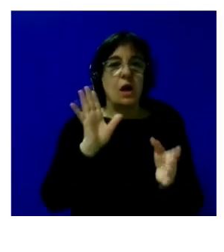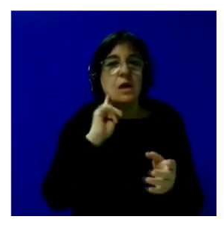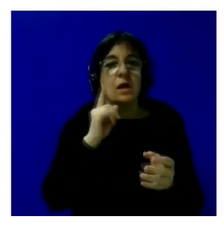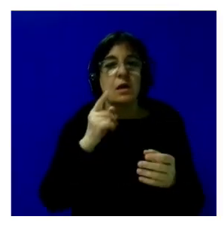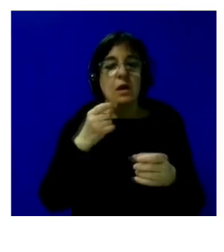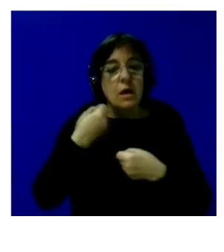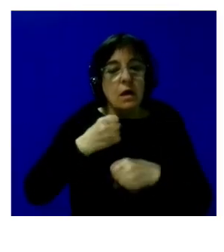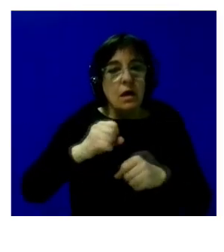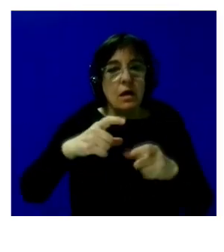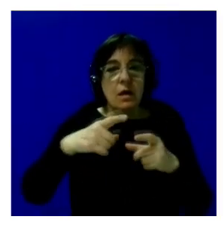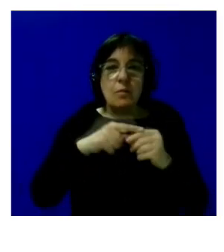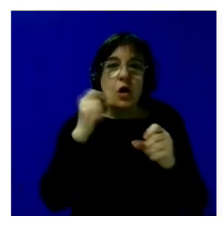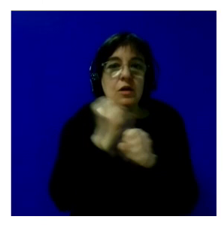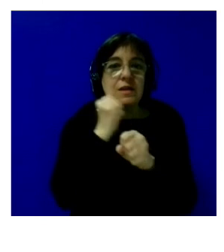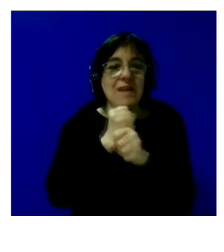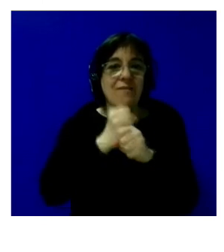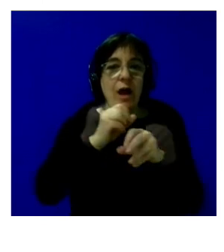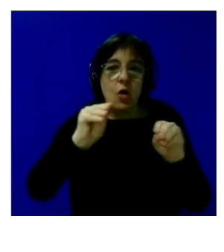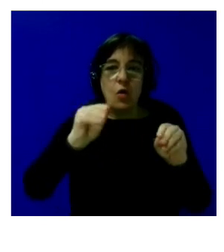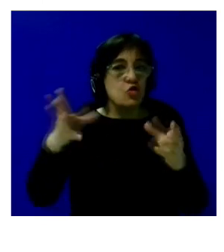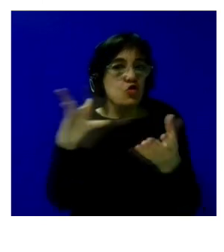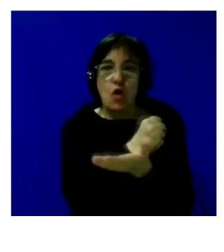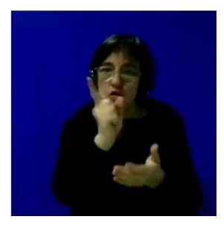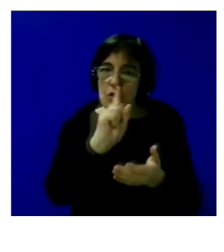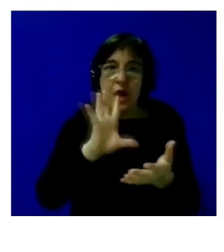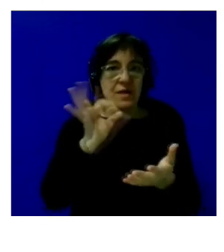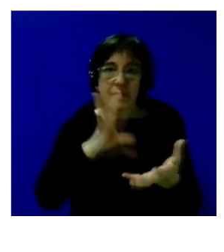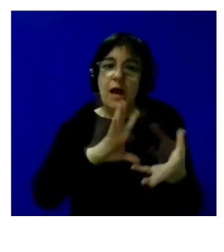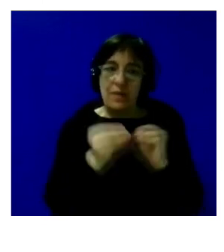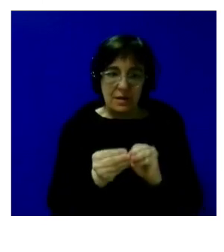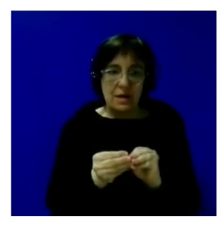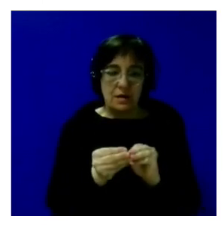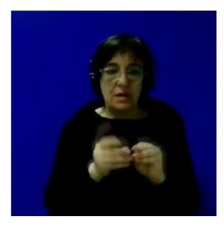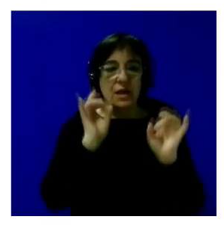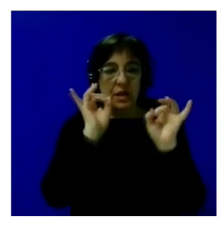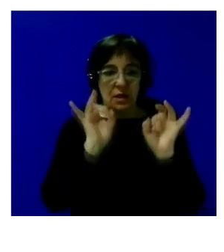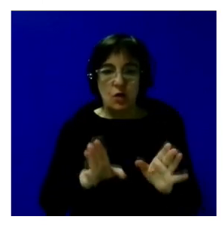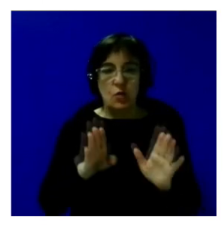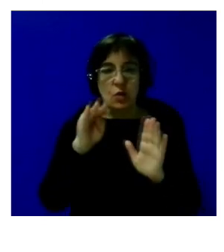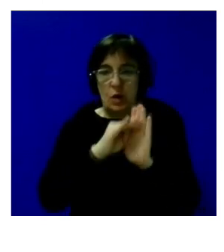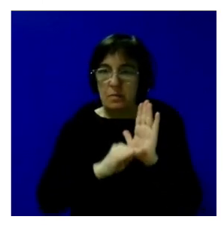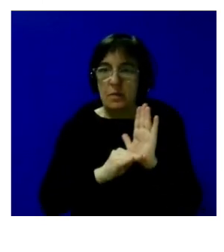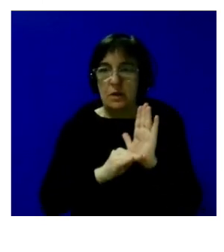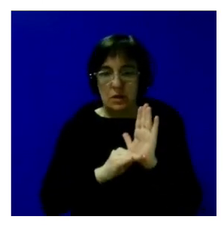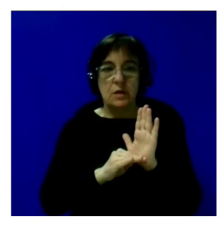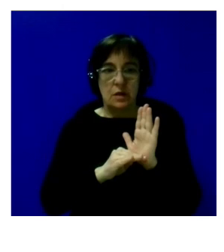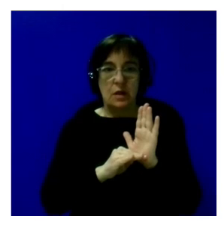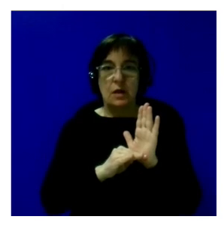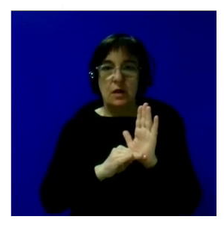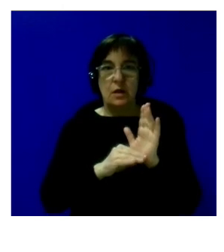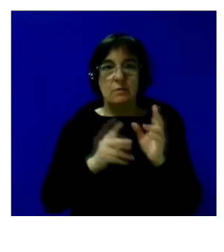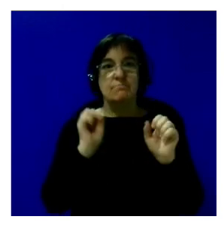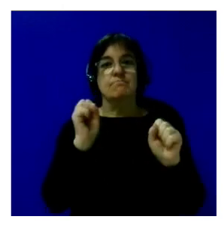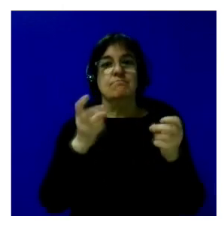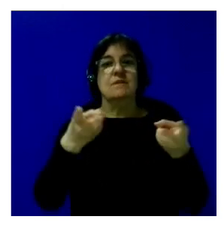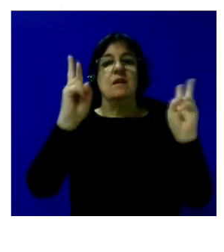todos para hacer sus TBC no hay que adaptarlos también igual que las medidas privativas de libertad y creo que es otro paso